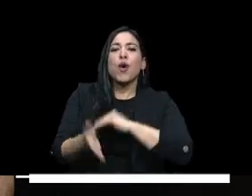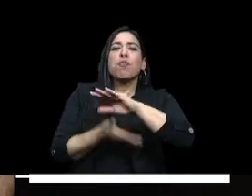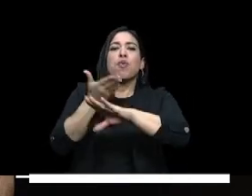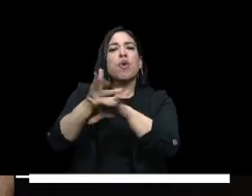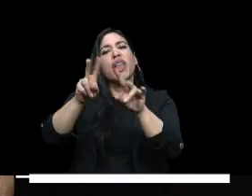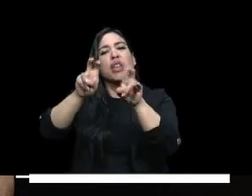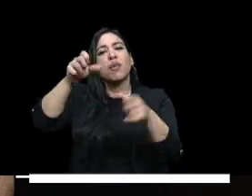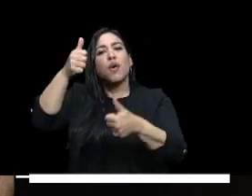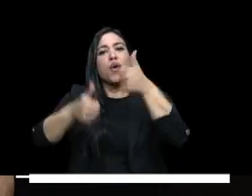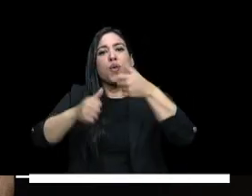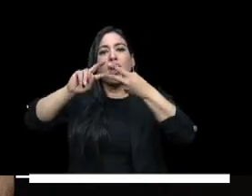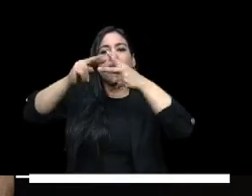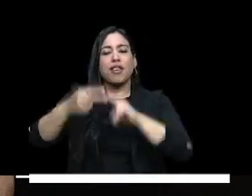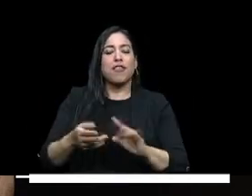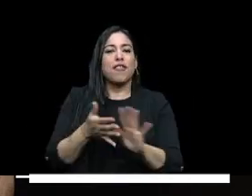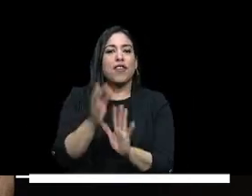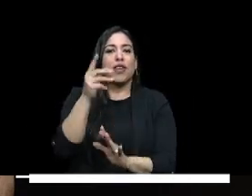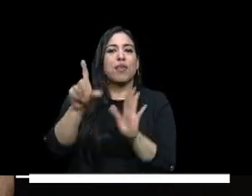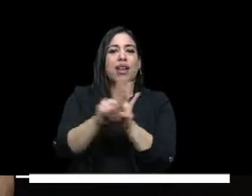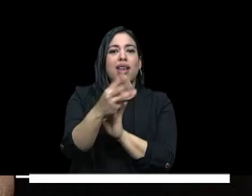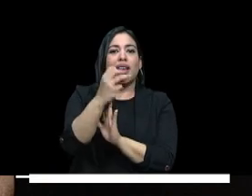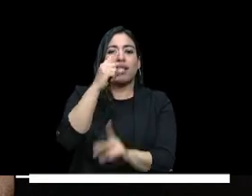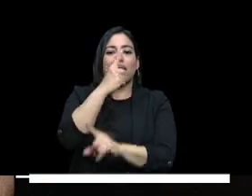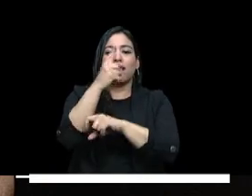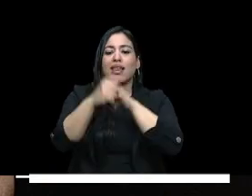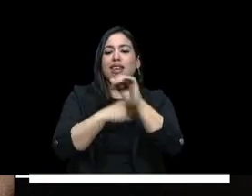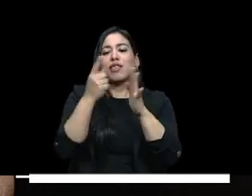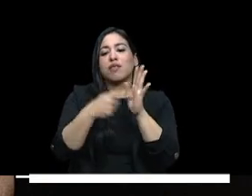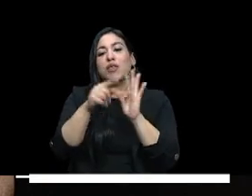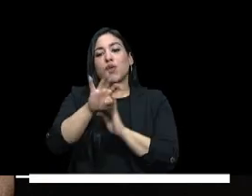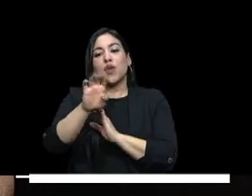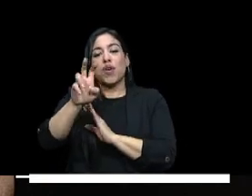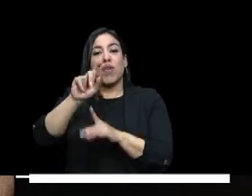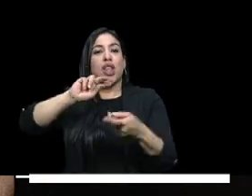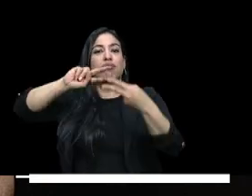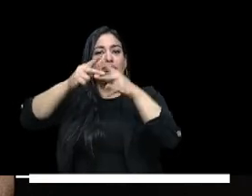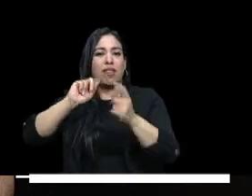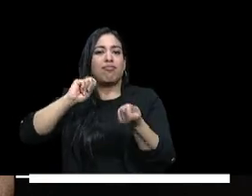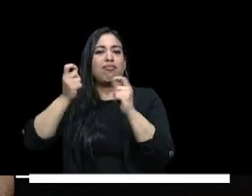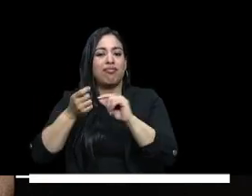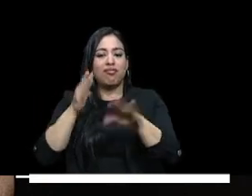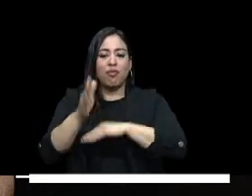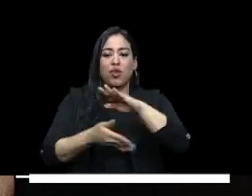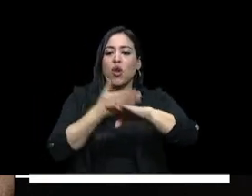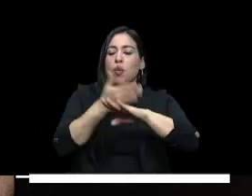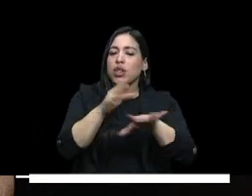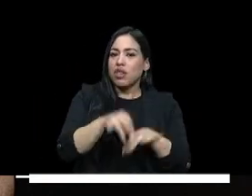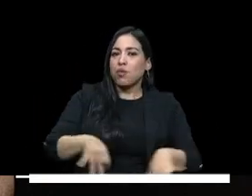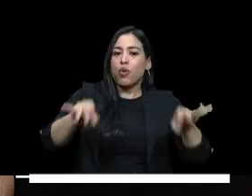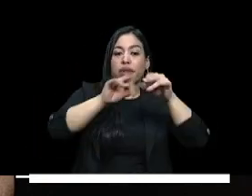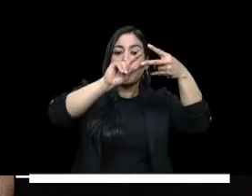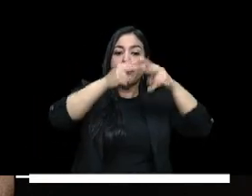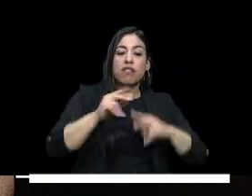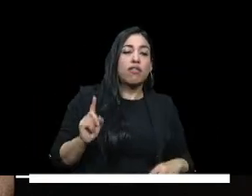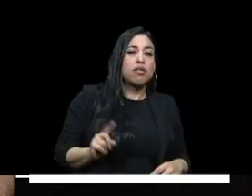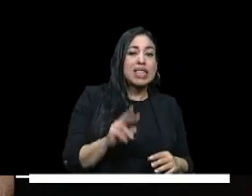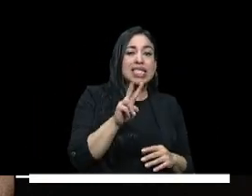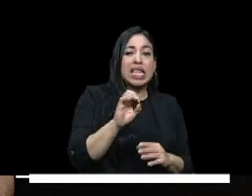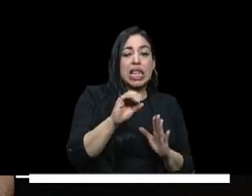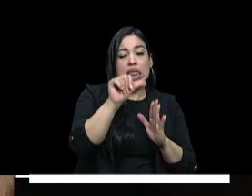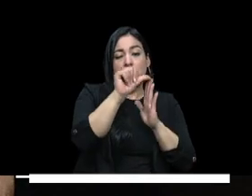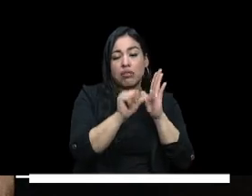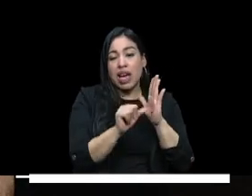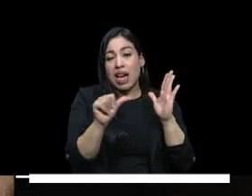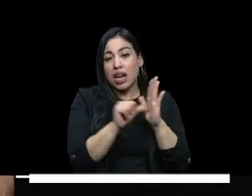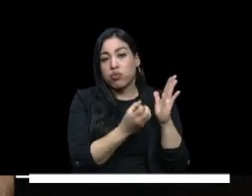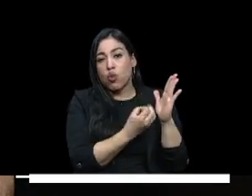propuesta que reforma la ley 30 de 1992 es un documento que presenta una apuesta de reforma de más de 70 artículos